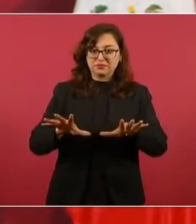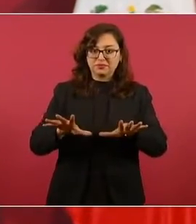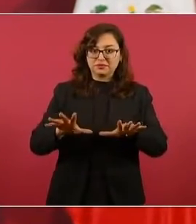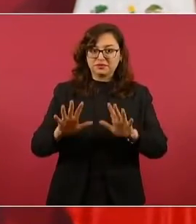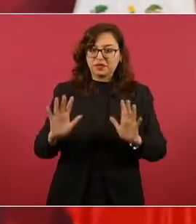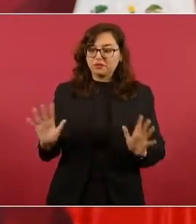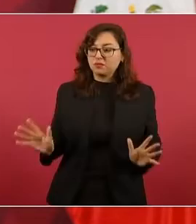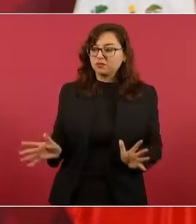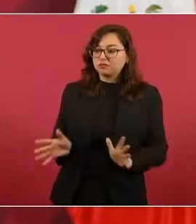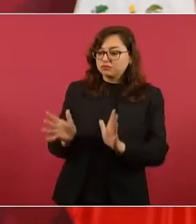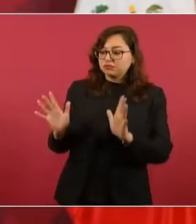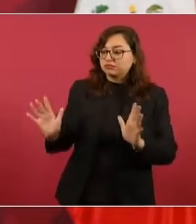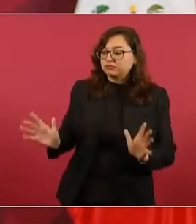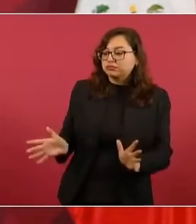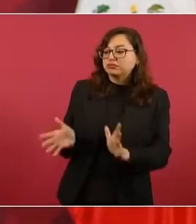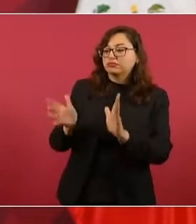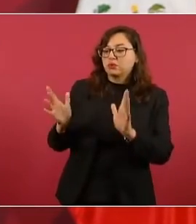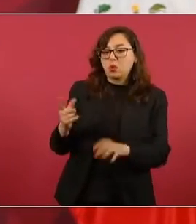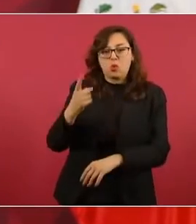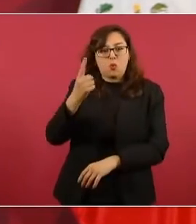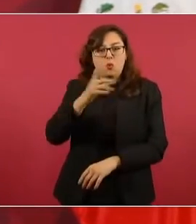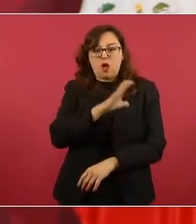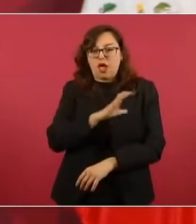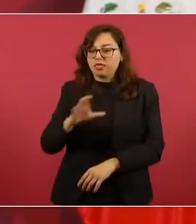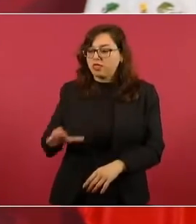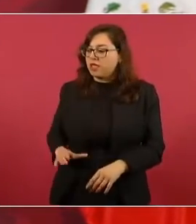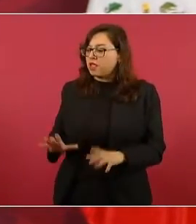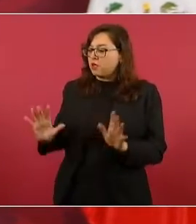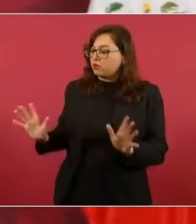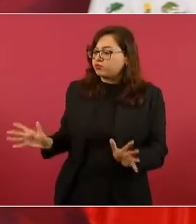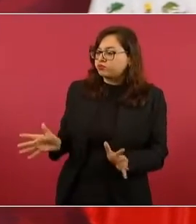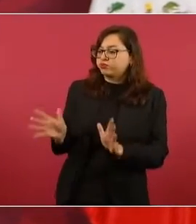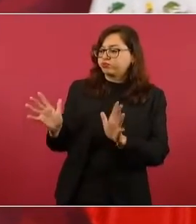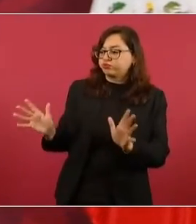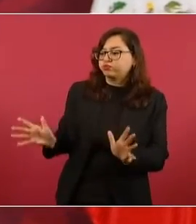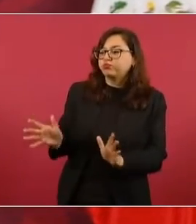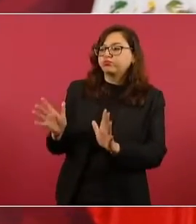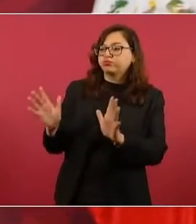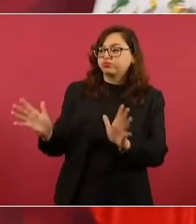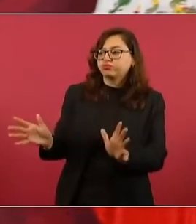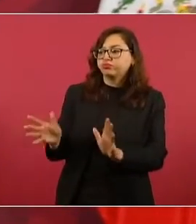Me ha tocado ver eso, porque